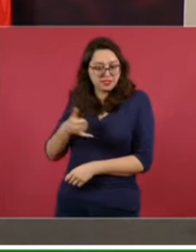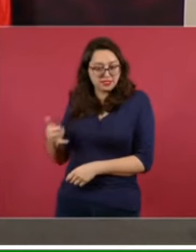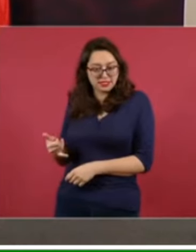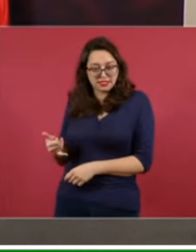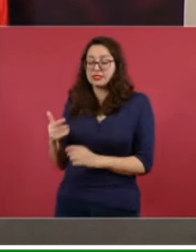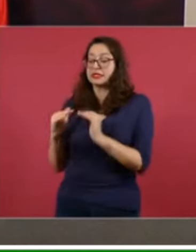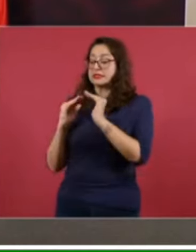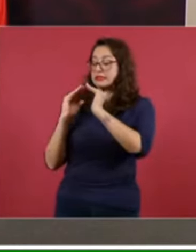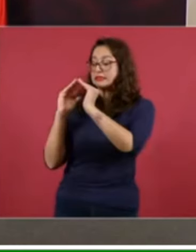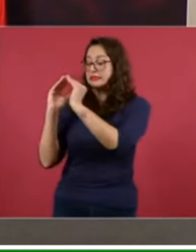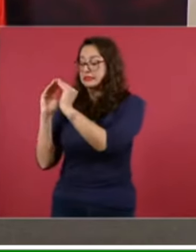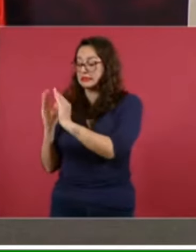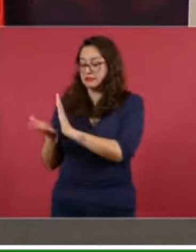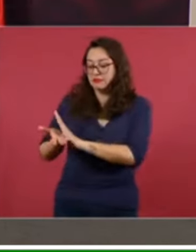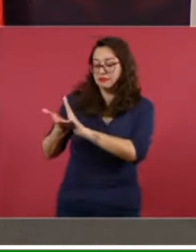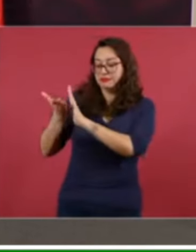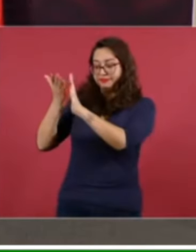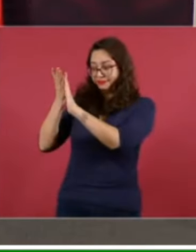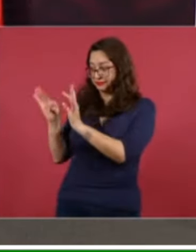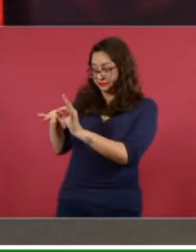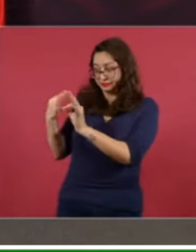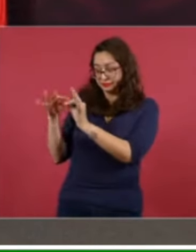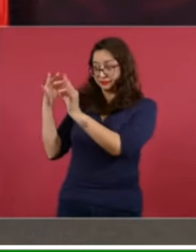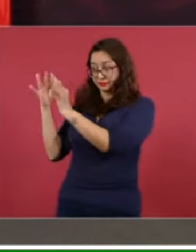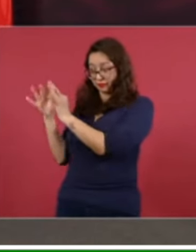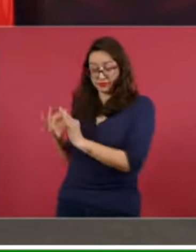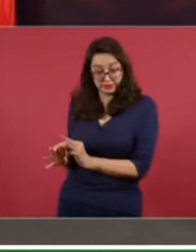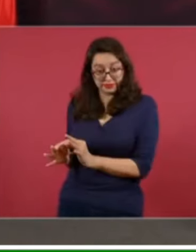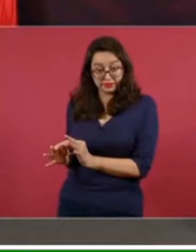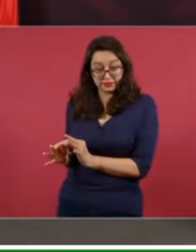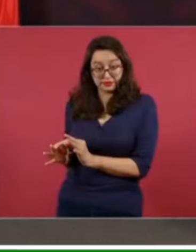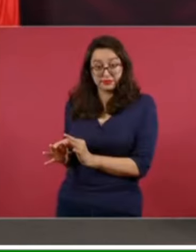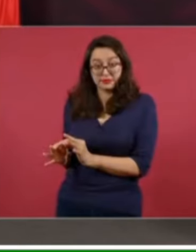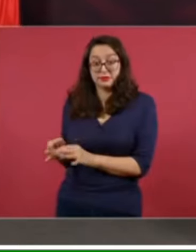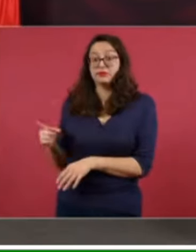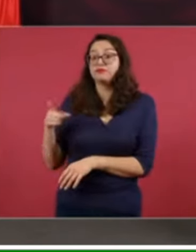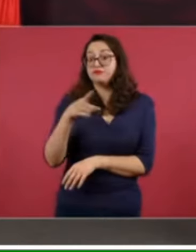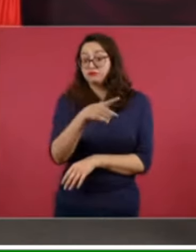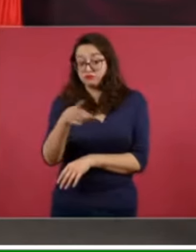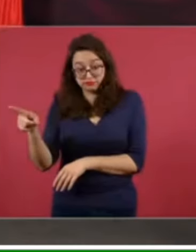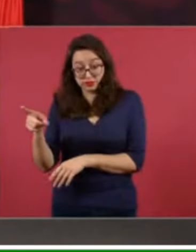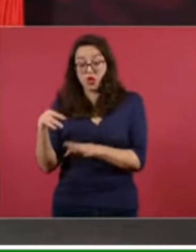se les entreguen a los trabajadores, aun cuando no tengan